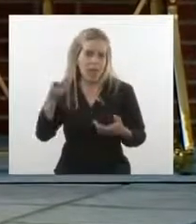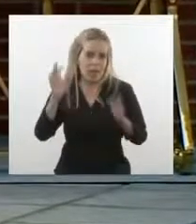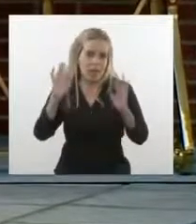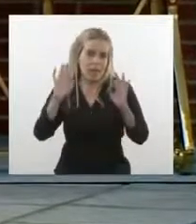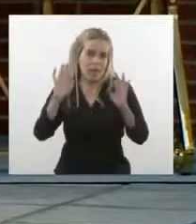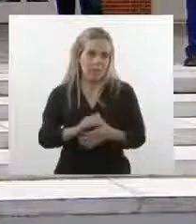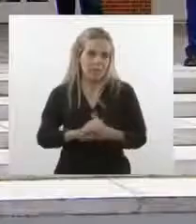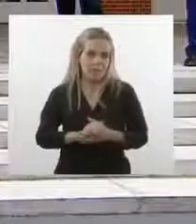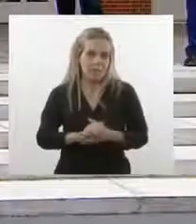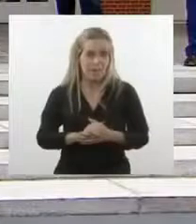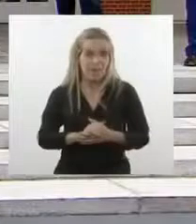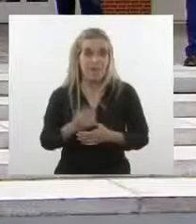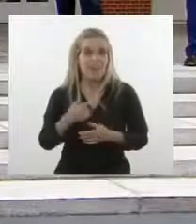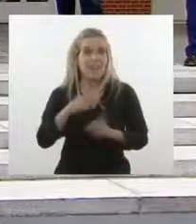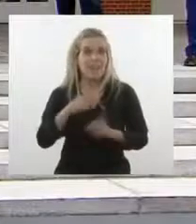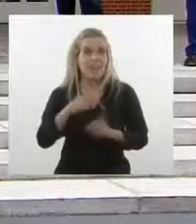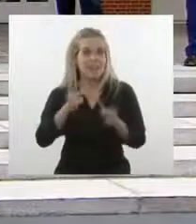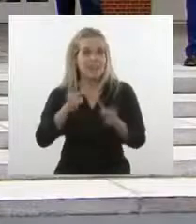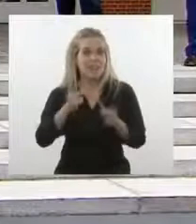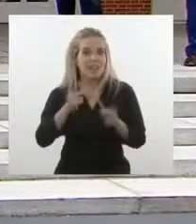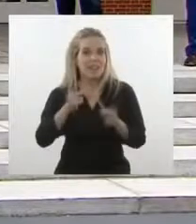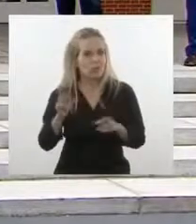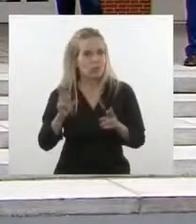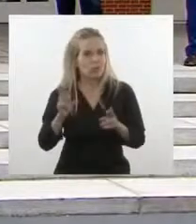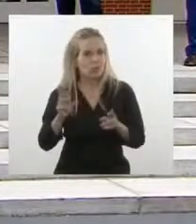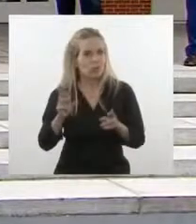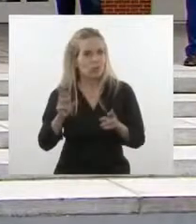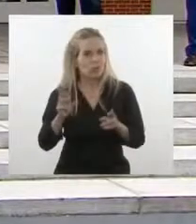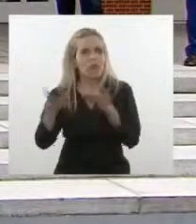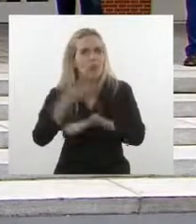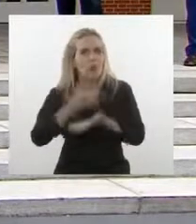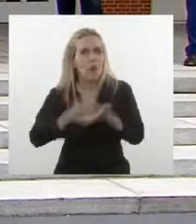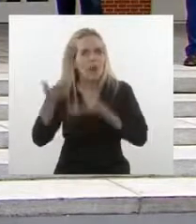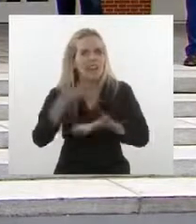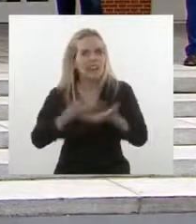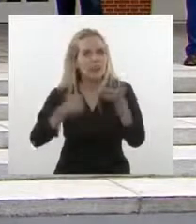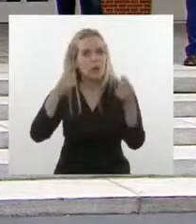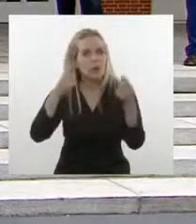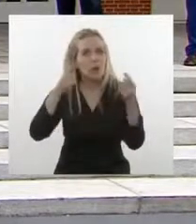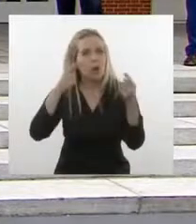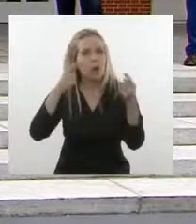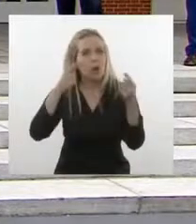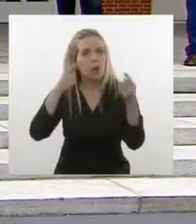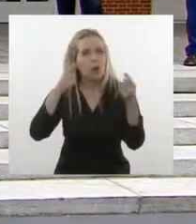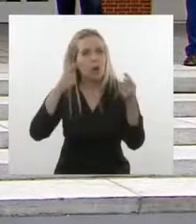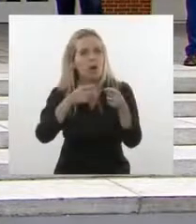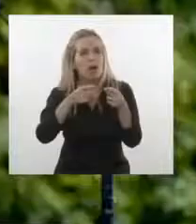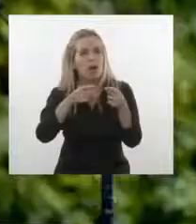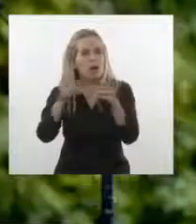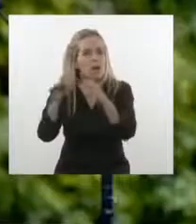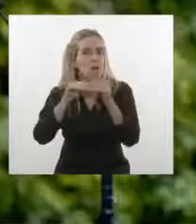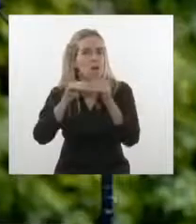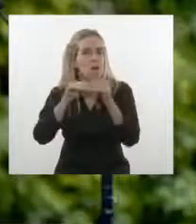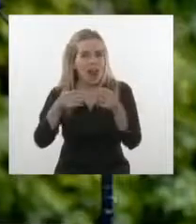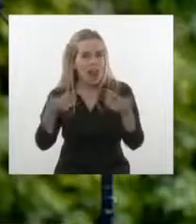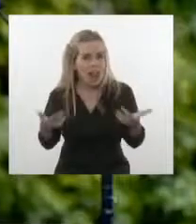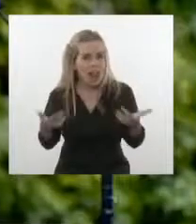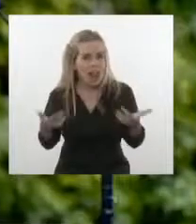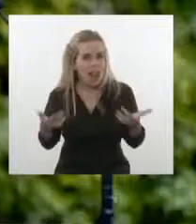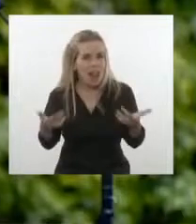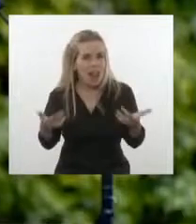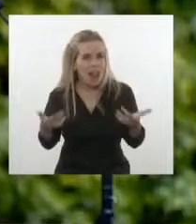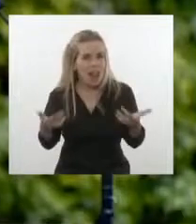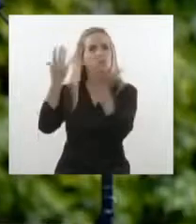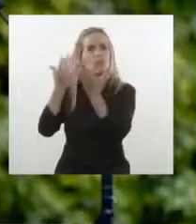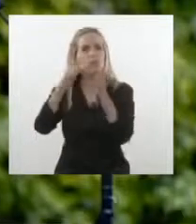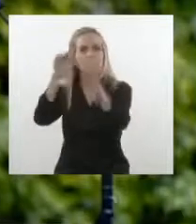Con quien, además, tenemos la suerte de compartir una mirada común sobre lo que el mundo ofrece. Por